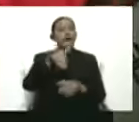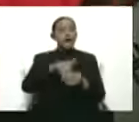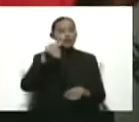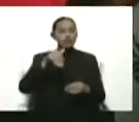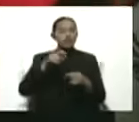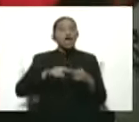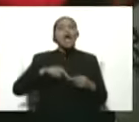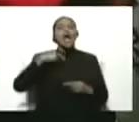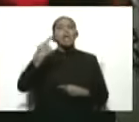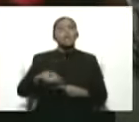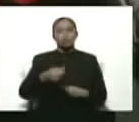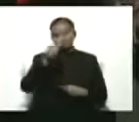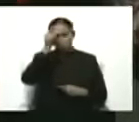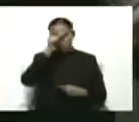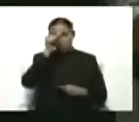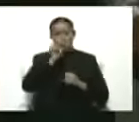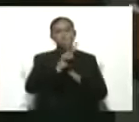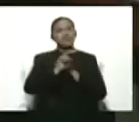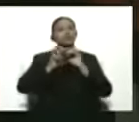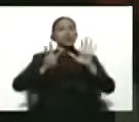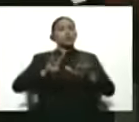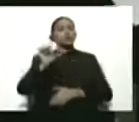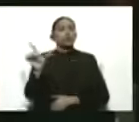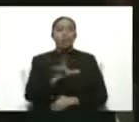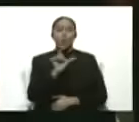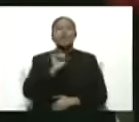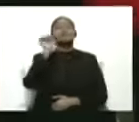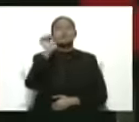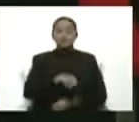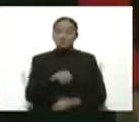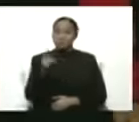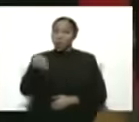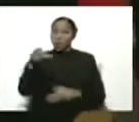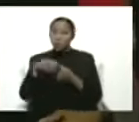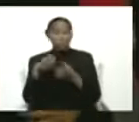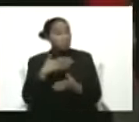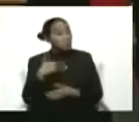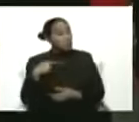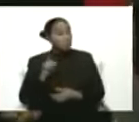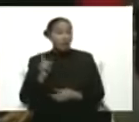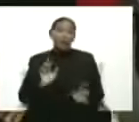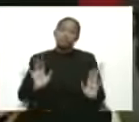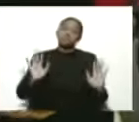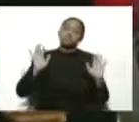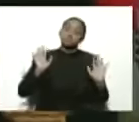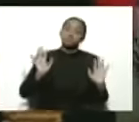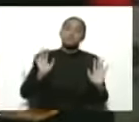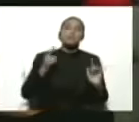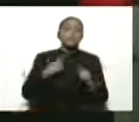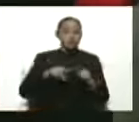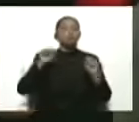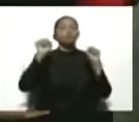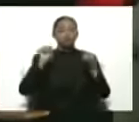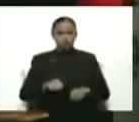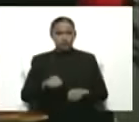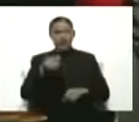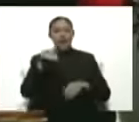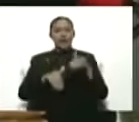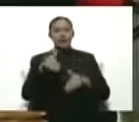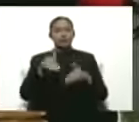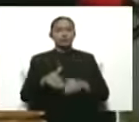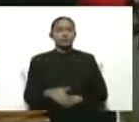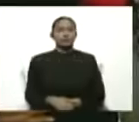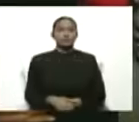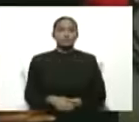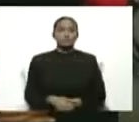28. Gústele o no le guste. Y menos mal que hay veedores